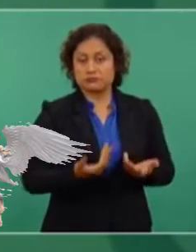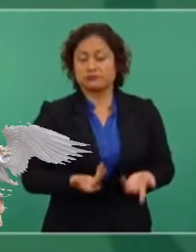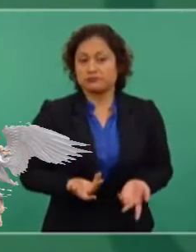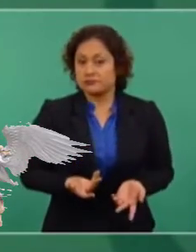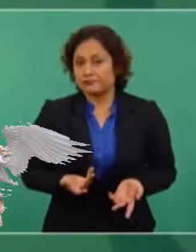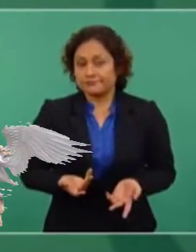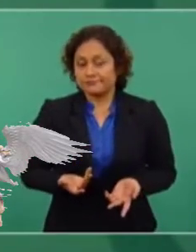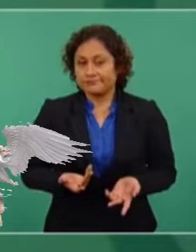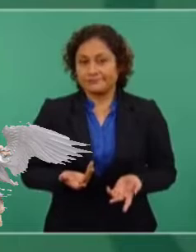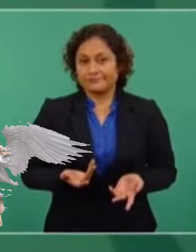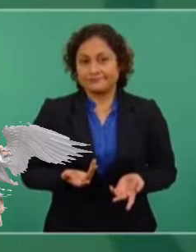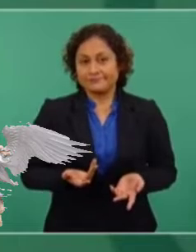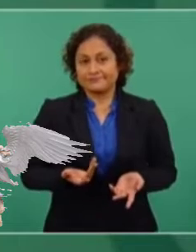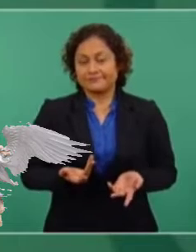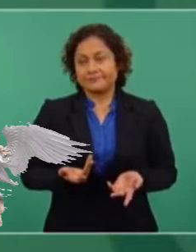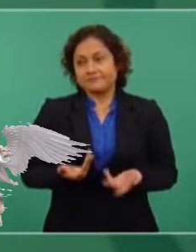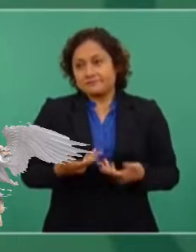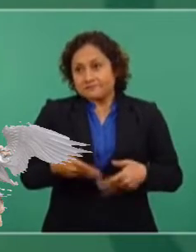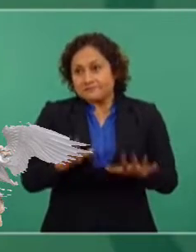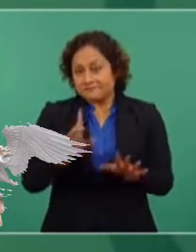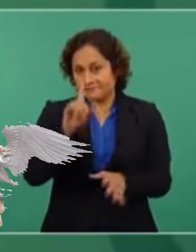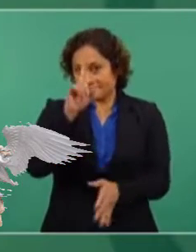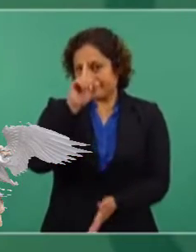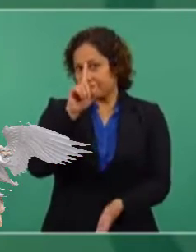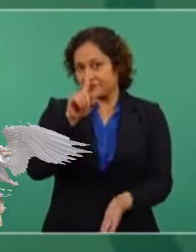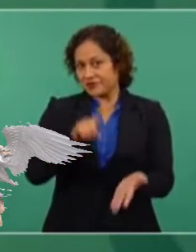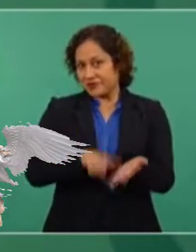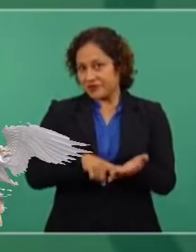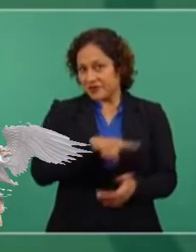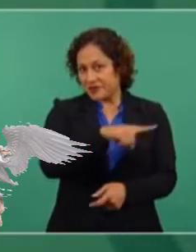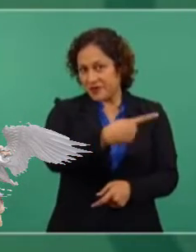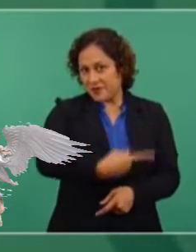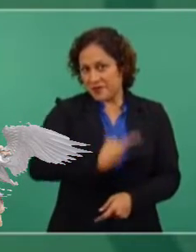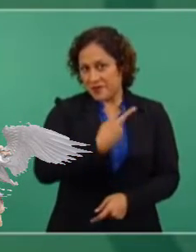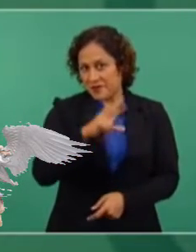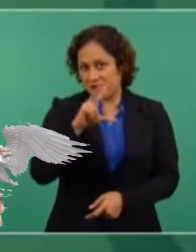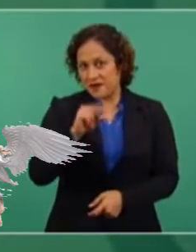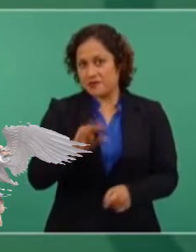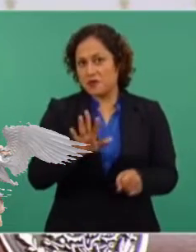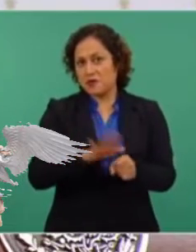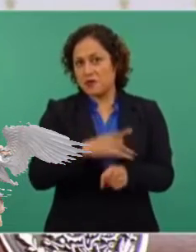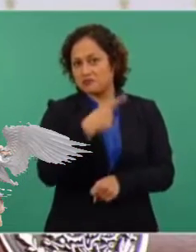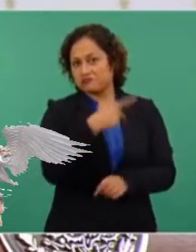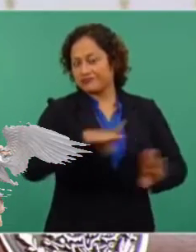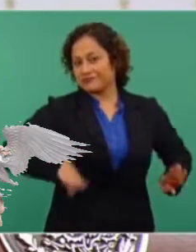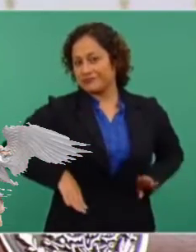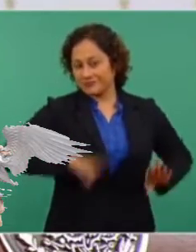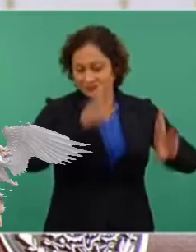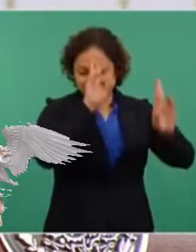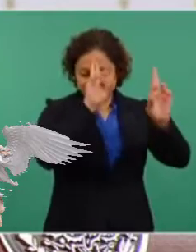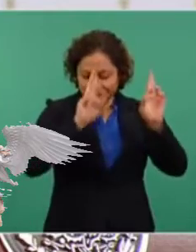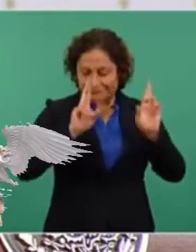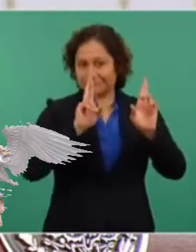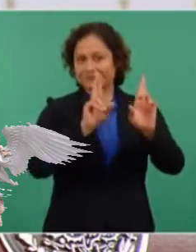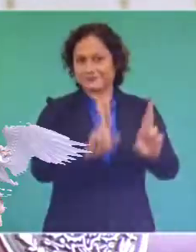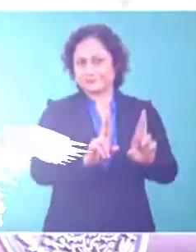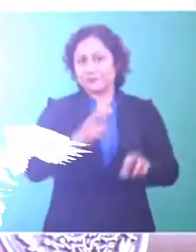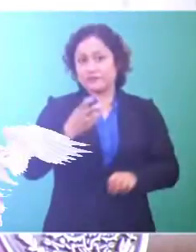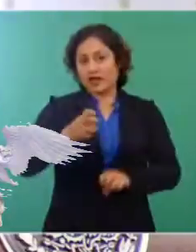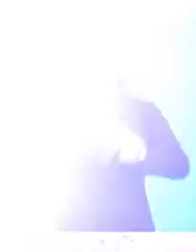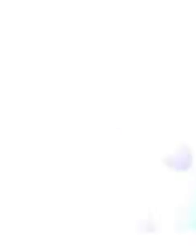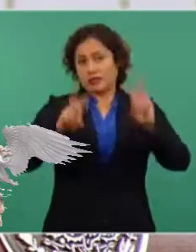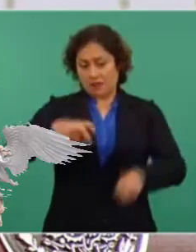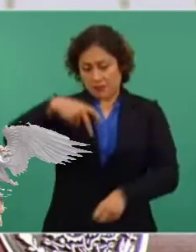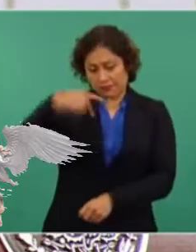que no creo que lo haga porque es muy respetuoso y ese es un asunto que corresponde a nosotros, a los